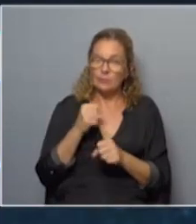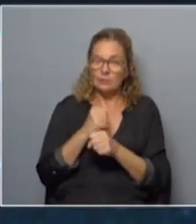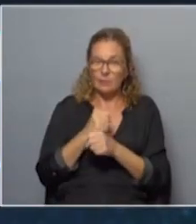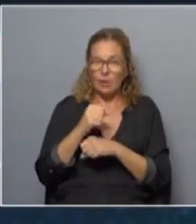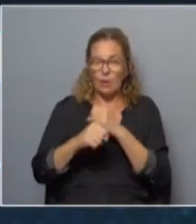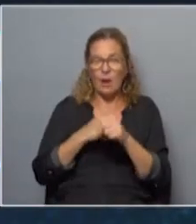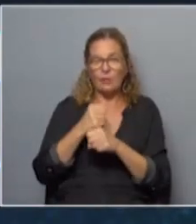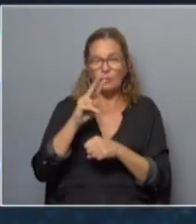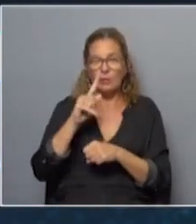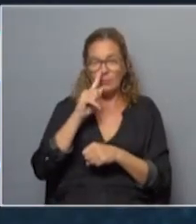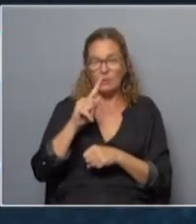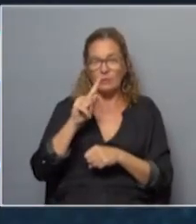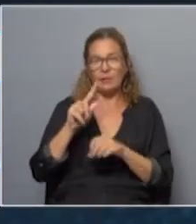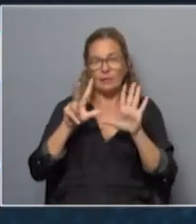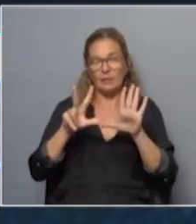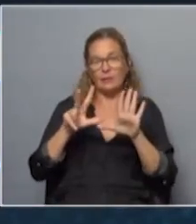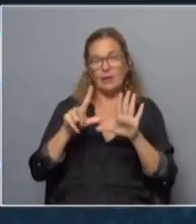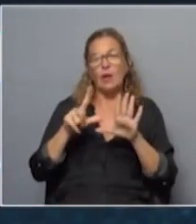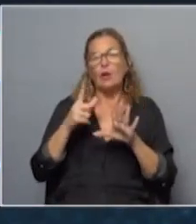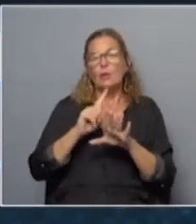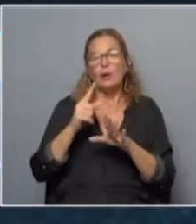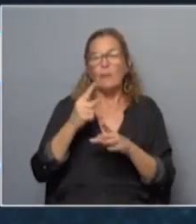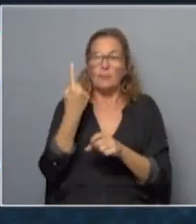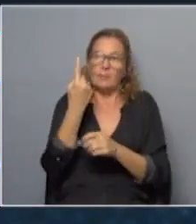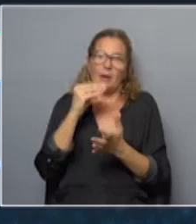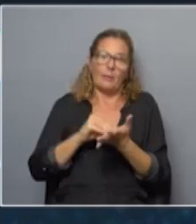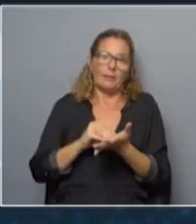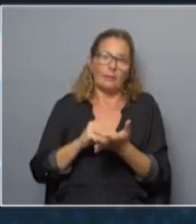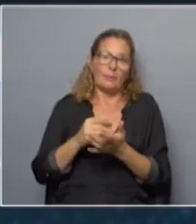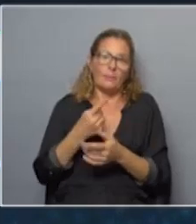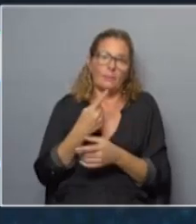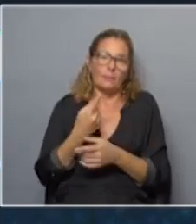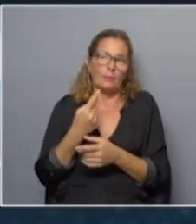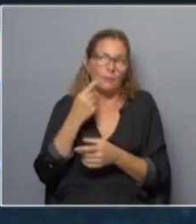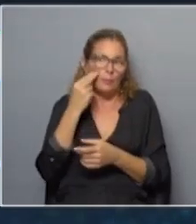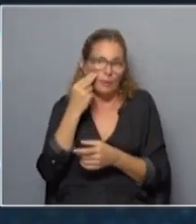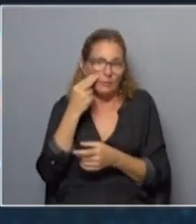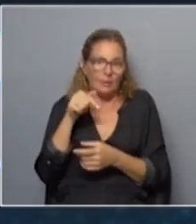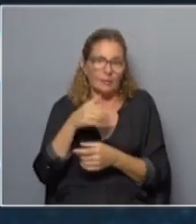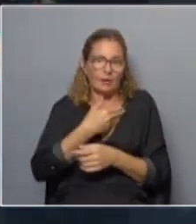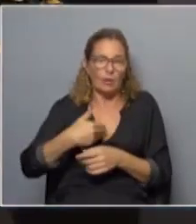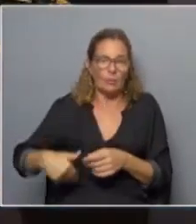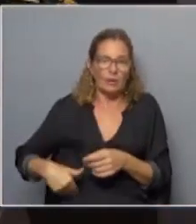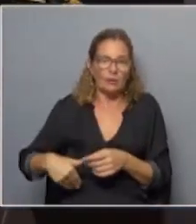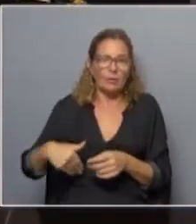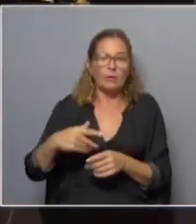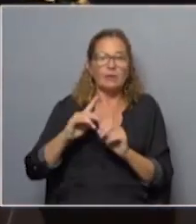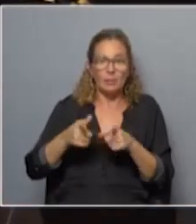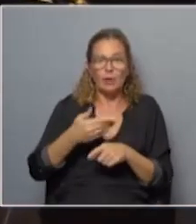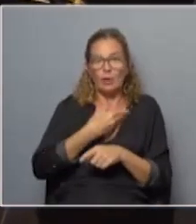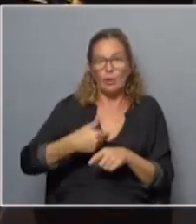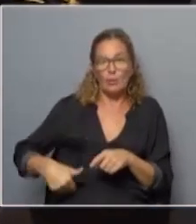2017 no es la primera vez que nos vemos envueltos en una polémica de este tipo con este gobierno con el gobierno anterior